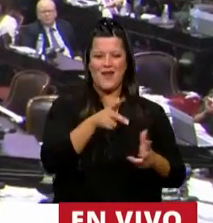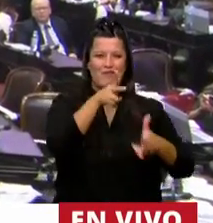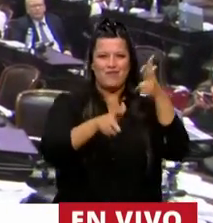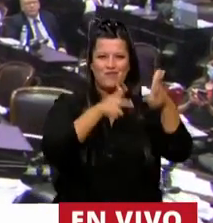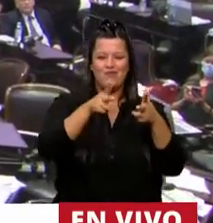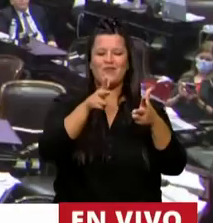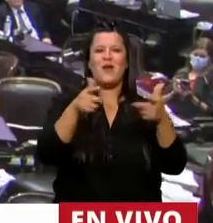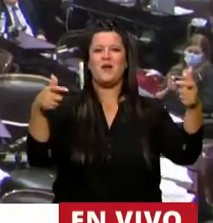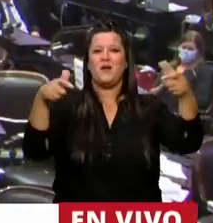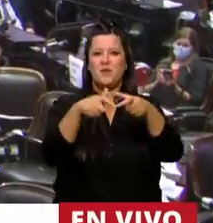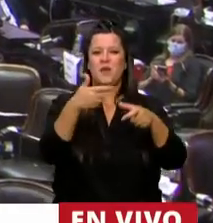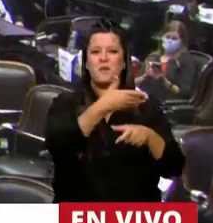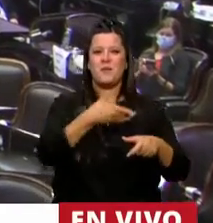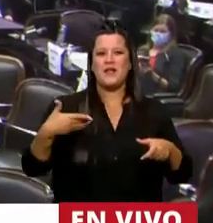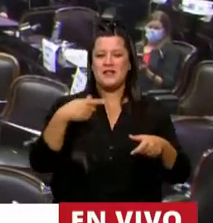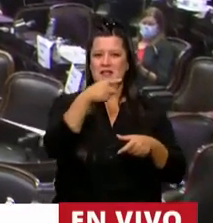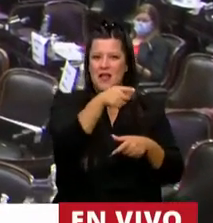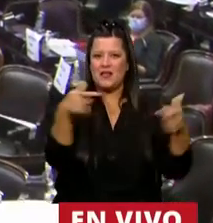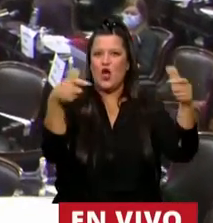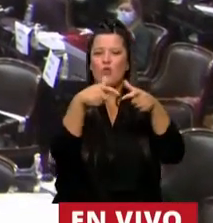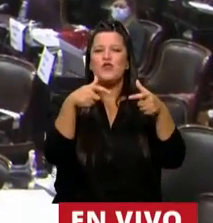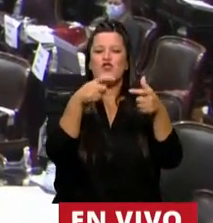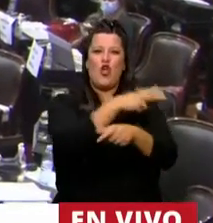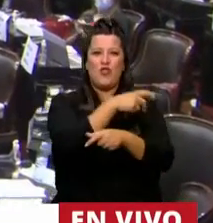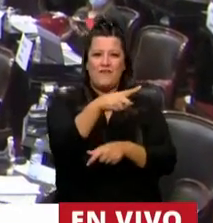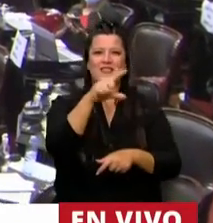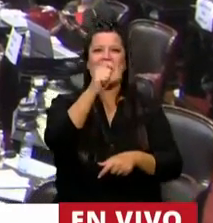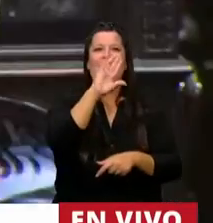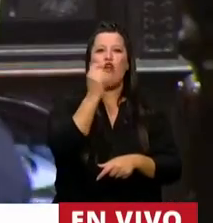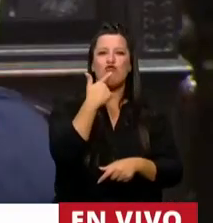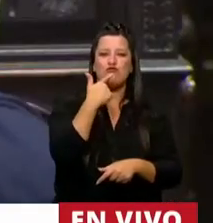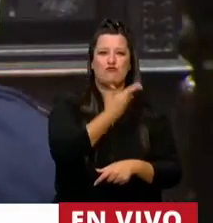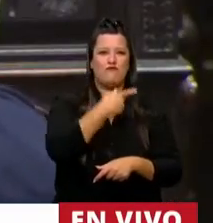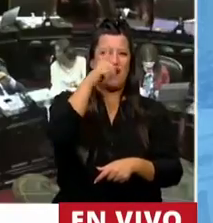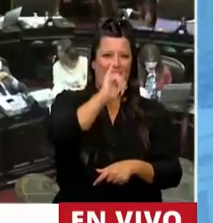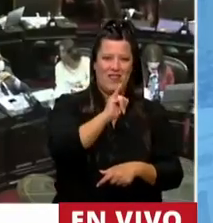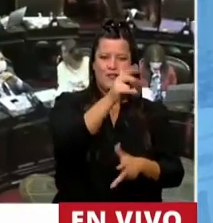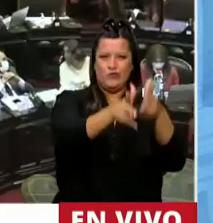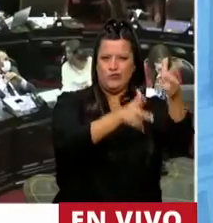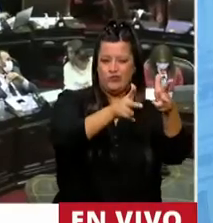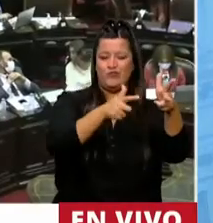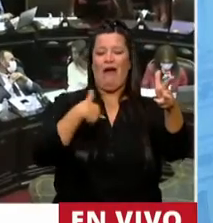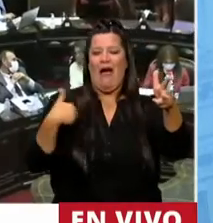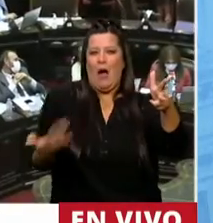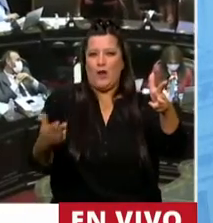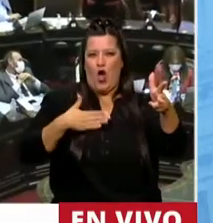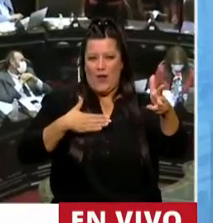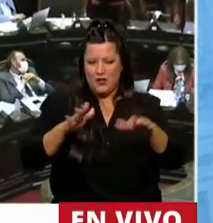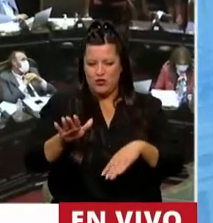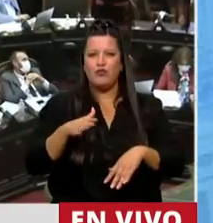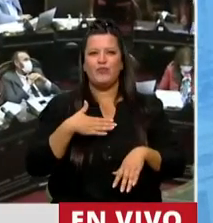el Presidente de la Comisión de Defensa, el diputado Carlos Fernández, aprovechar y hacer algunos